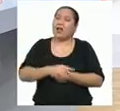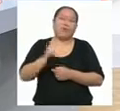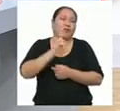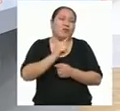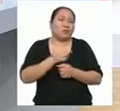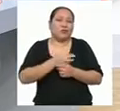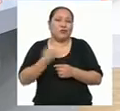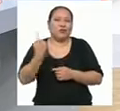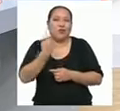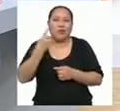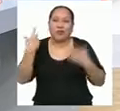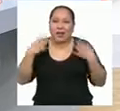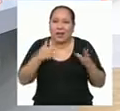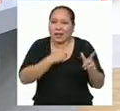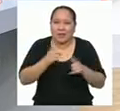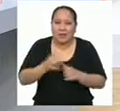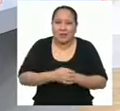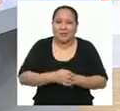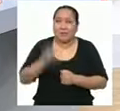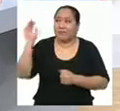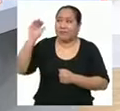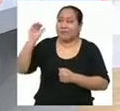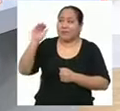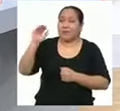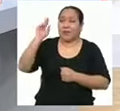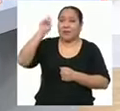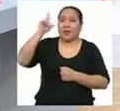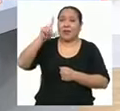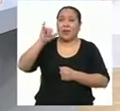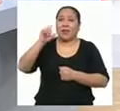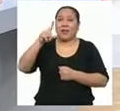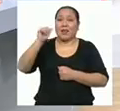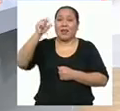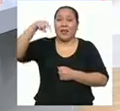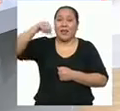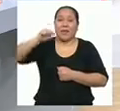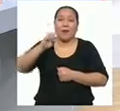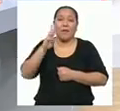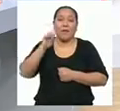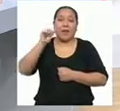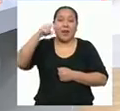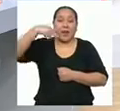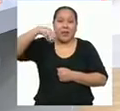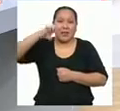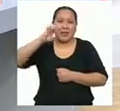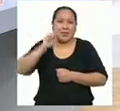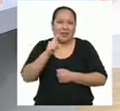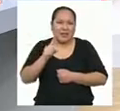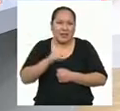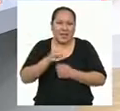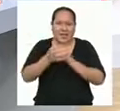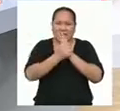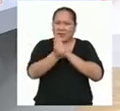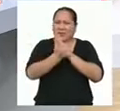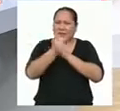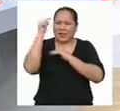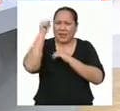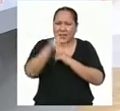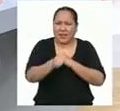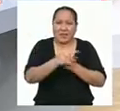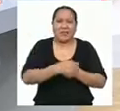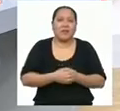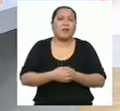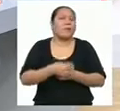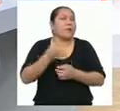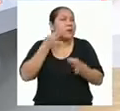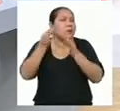datos. Por eso, llamaré a la profesora Liliana Brañes, que es una experta en estas cosas, para que nos explique justamente